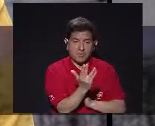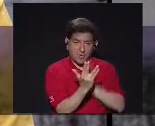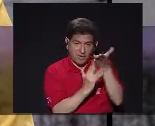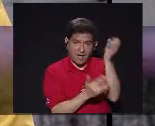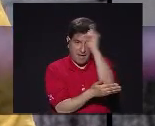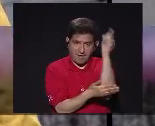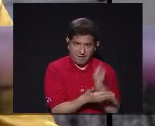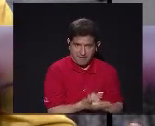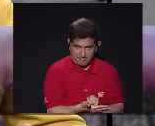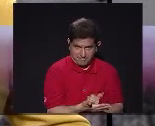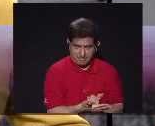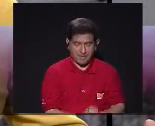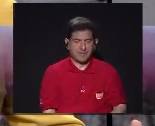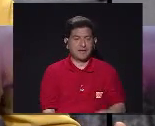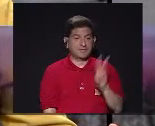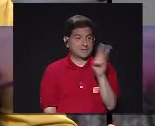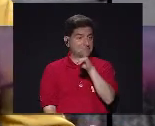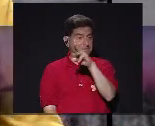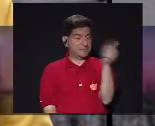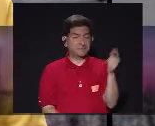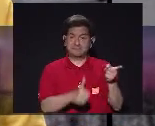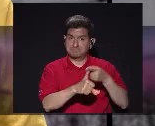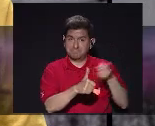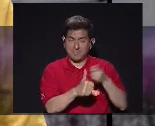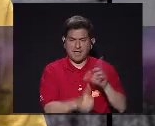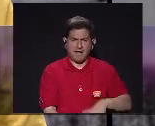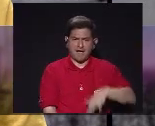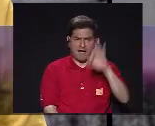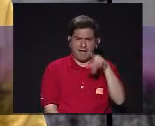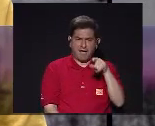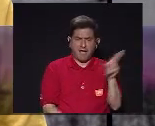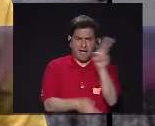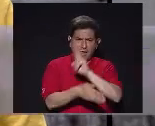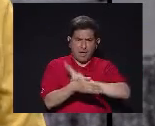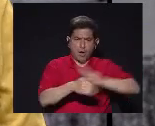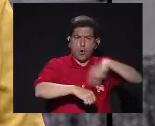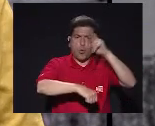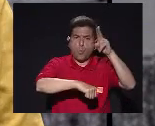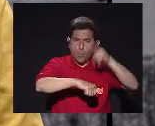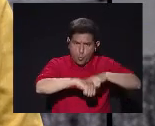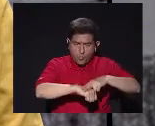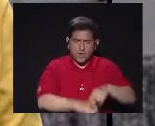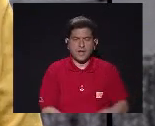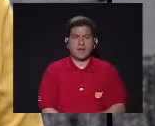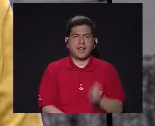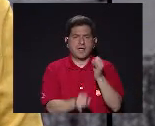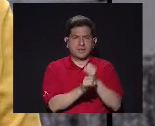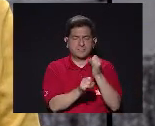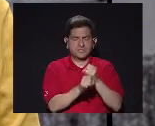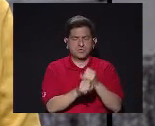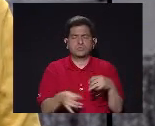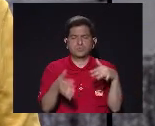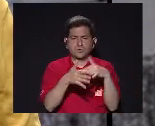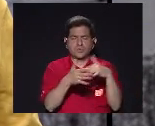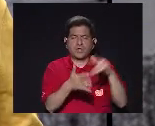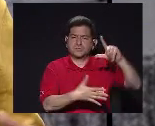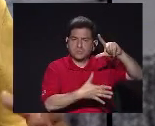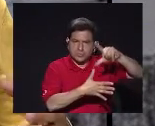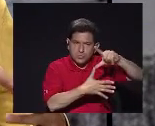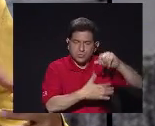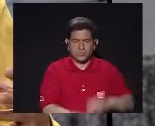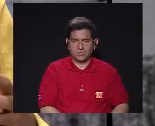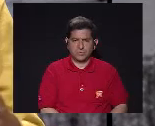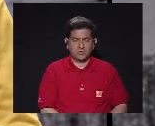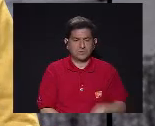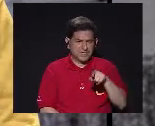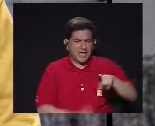del arte Es ahí En esos seis meses Primeros Que nos encontramos Con la Universidad Nacional El Instituto De Estudios Latinoamericanos Y